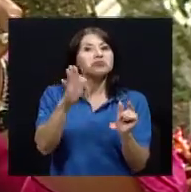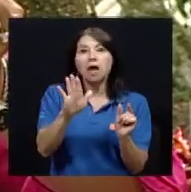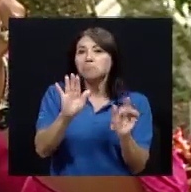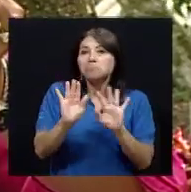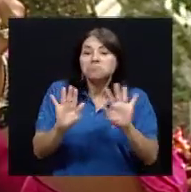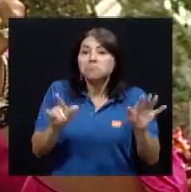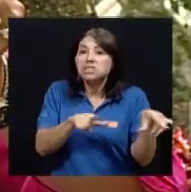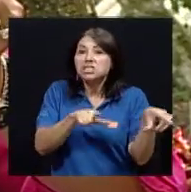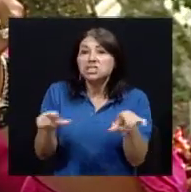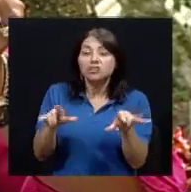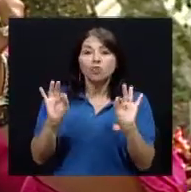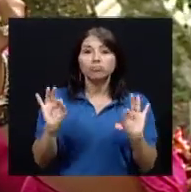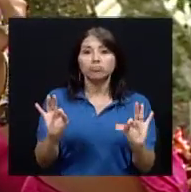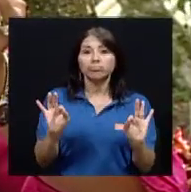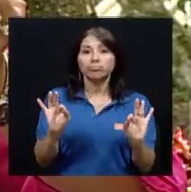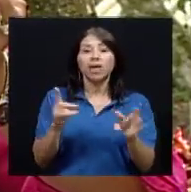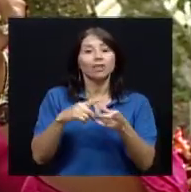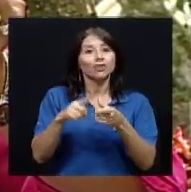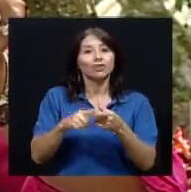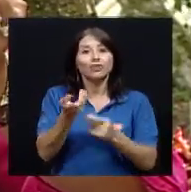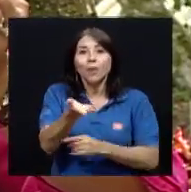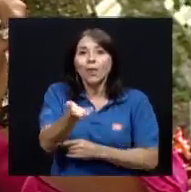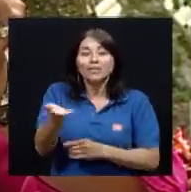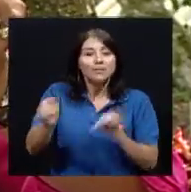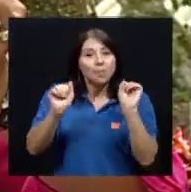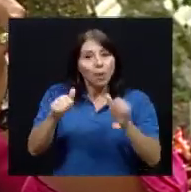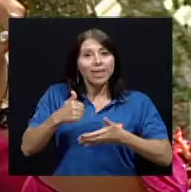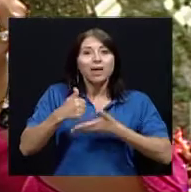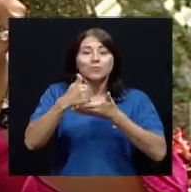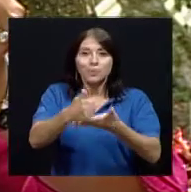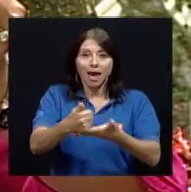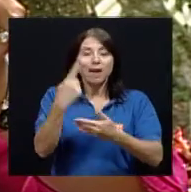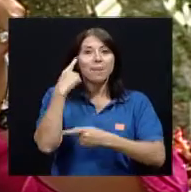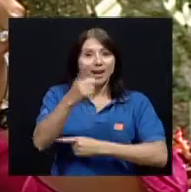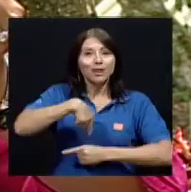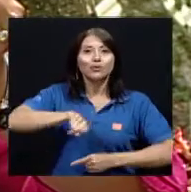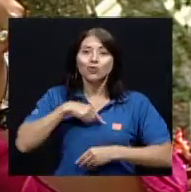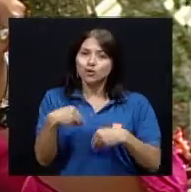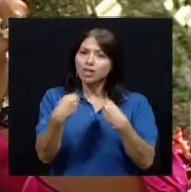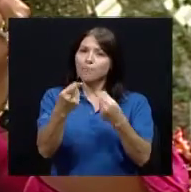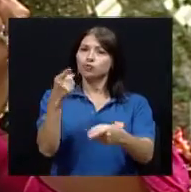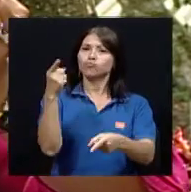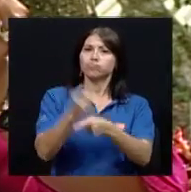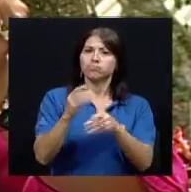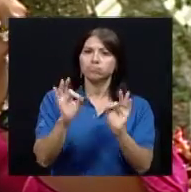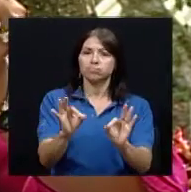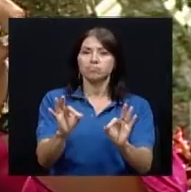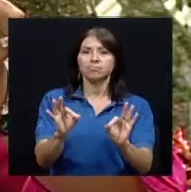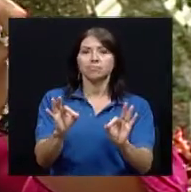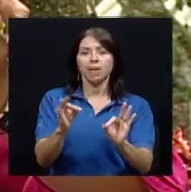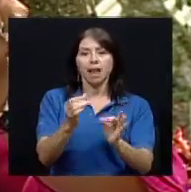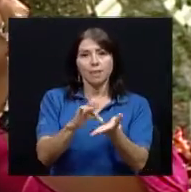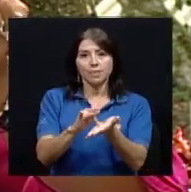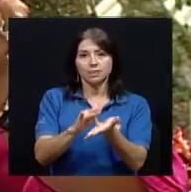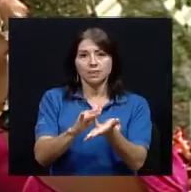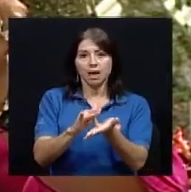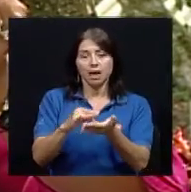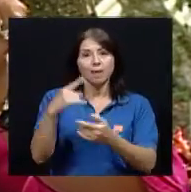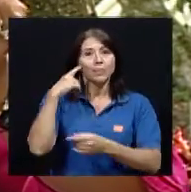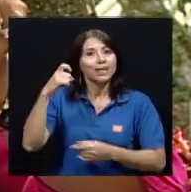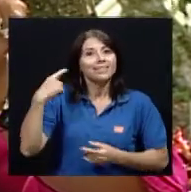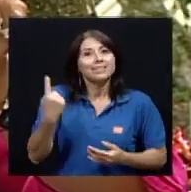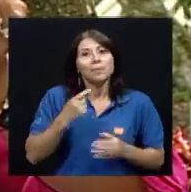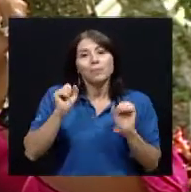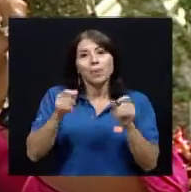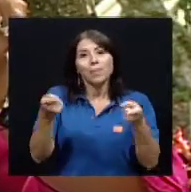al paciente y listo se acabó entonces son cosas como que pueden ayudar un poco más a que demos la dosis lo más cercana a la realidad porque siempre tenemos